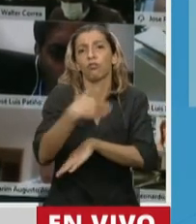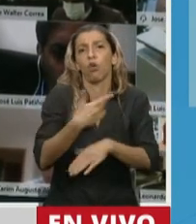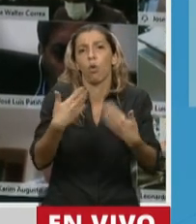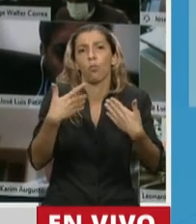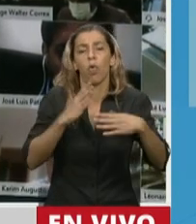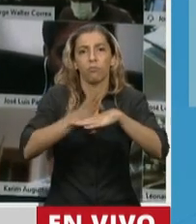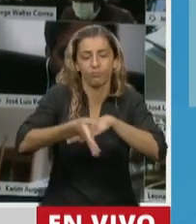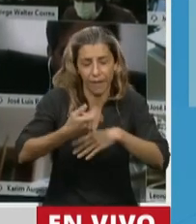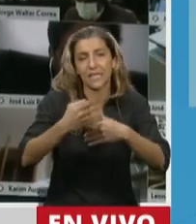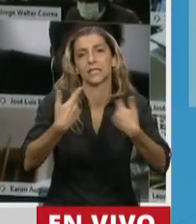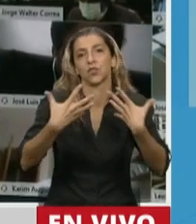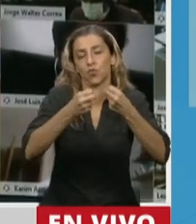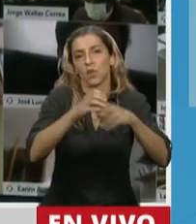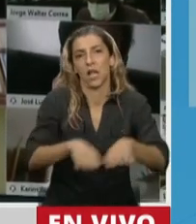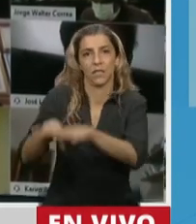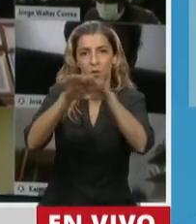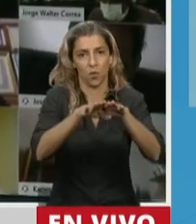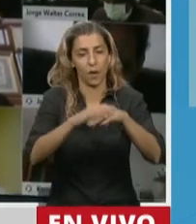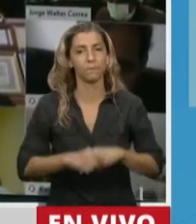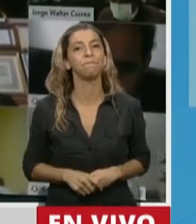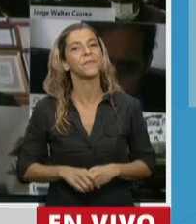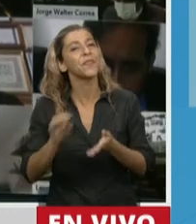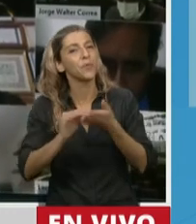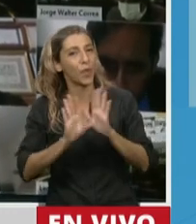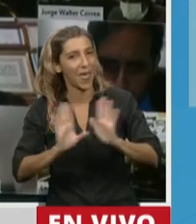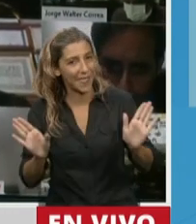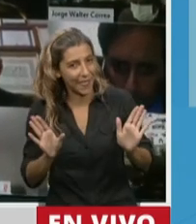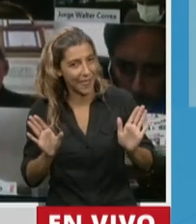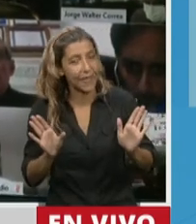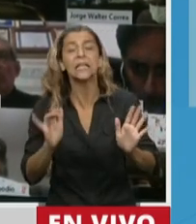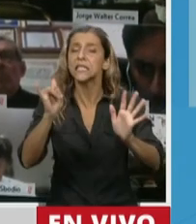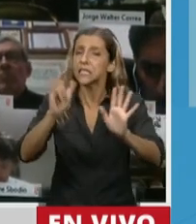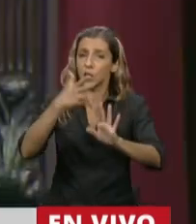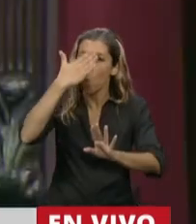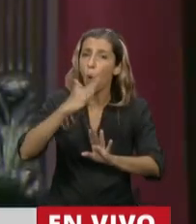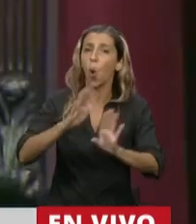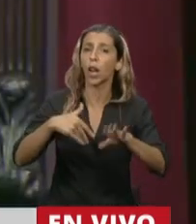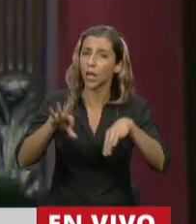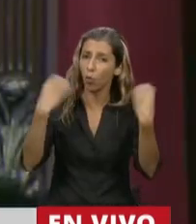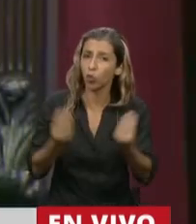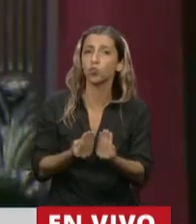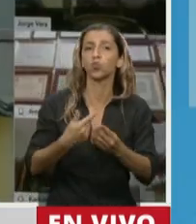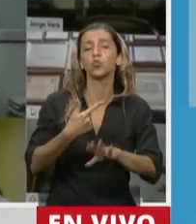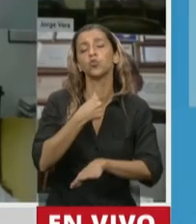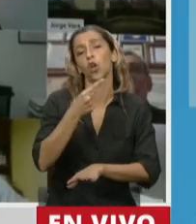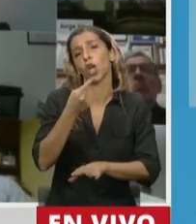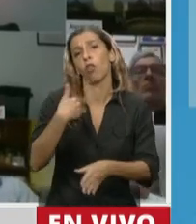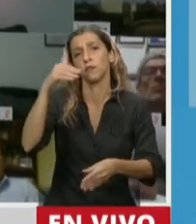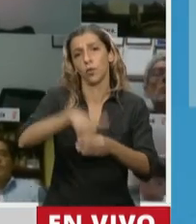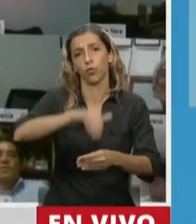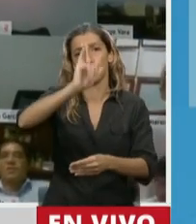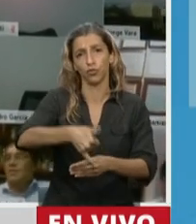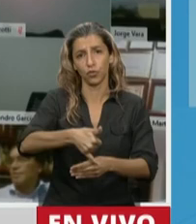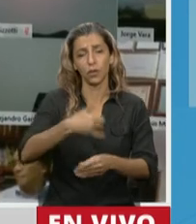salud. Diputada, le pido si puede ir respondiendo. simplemente, para cerrar, Presidente, voy a adelantar el voto positivo